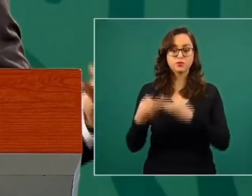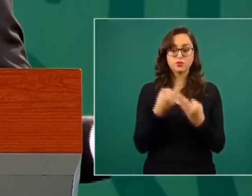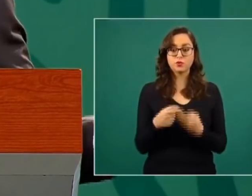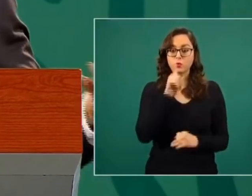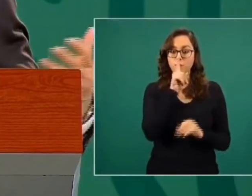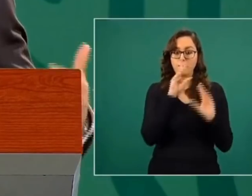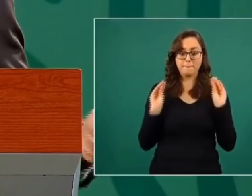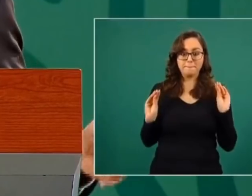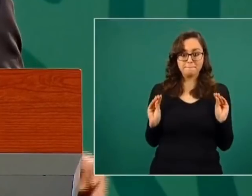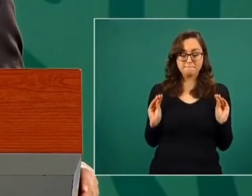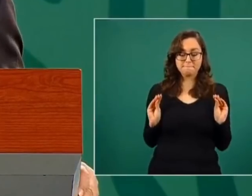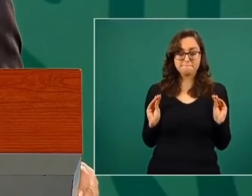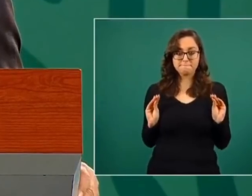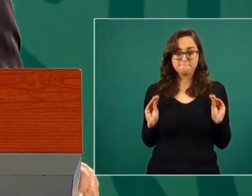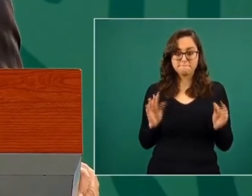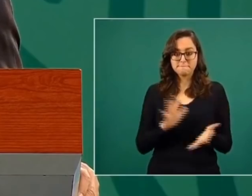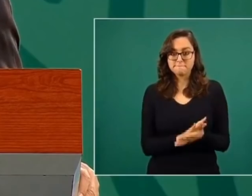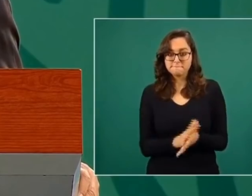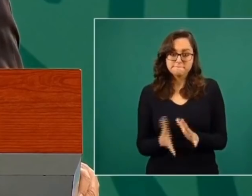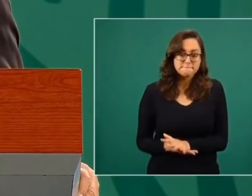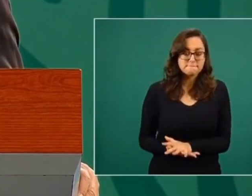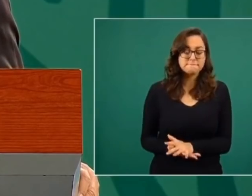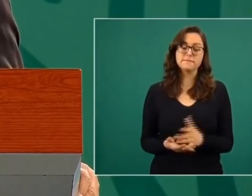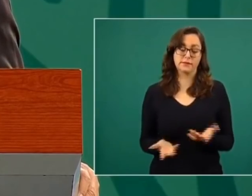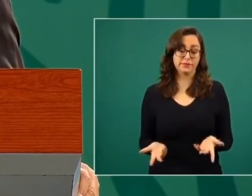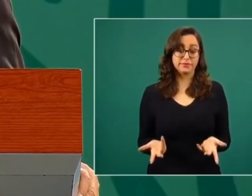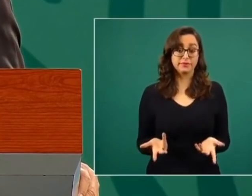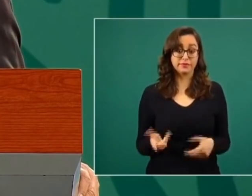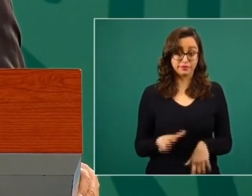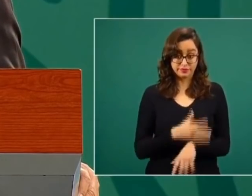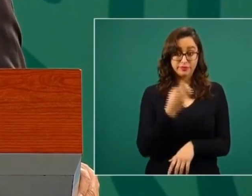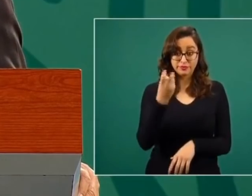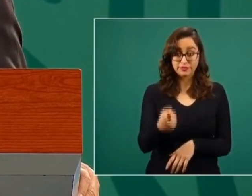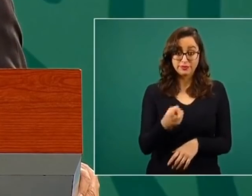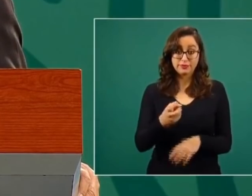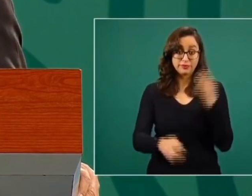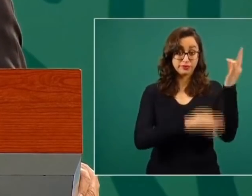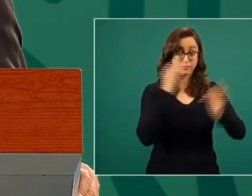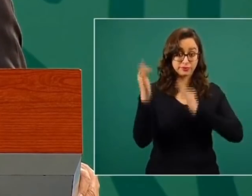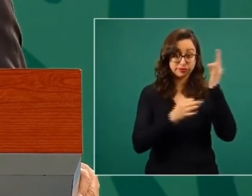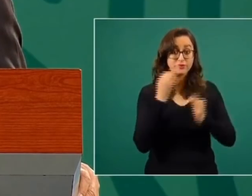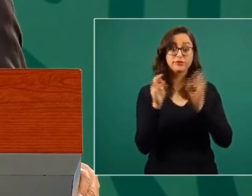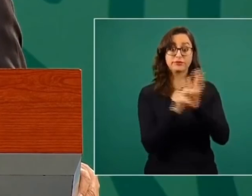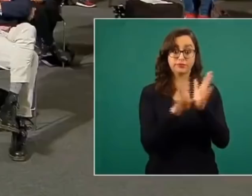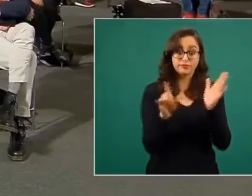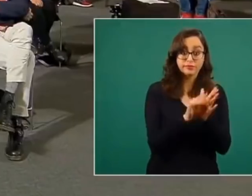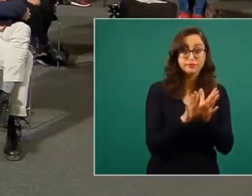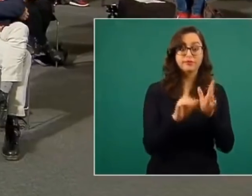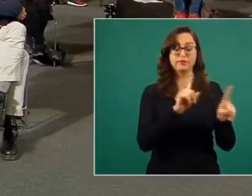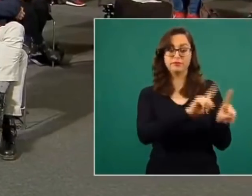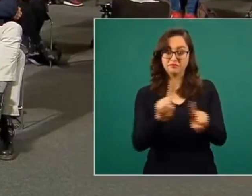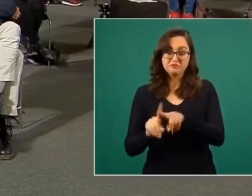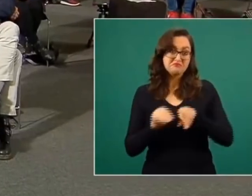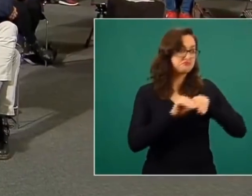cooptada a la prensa, a los